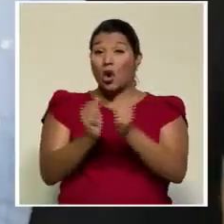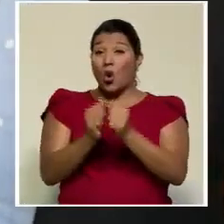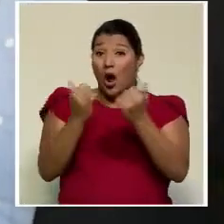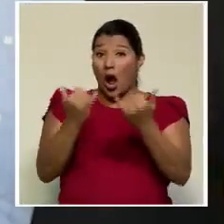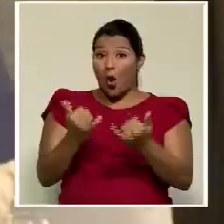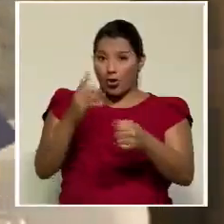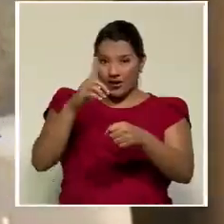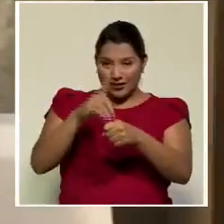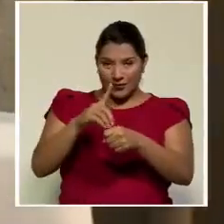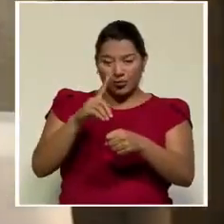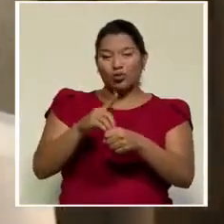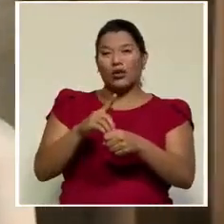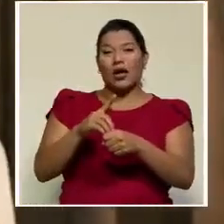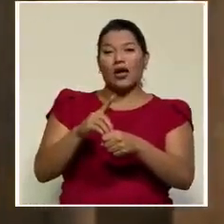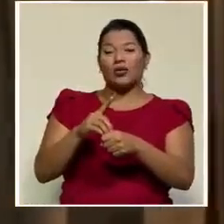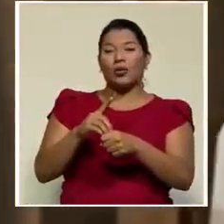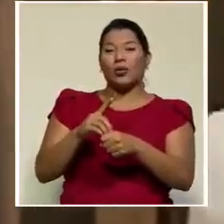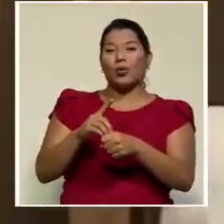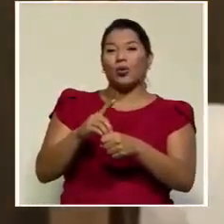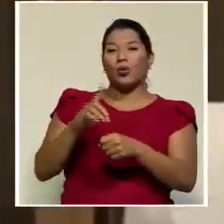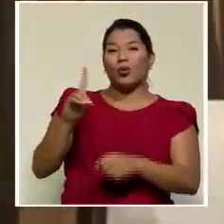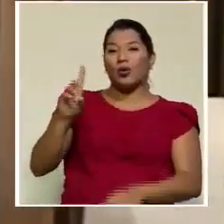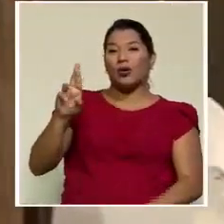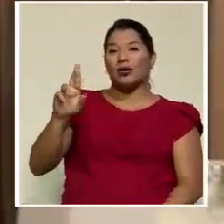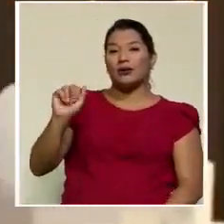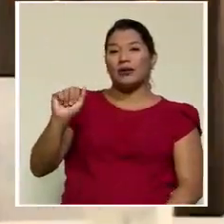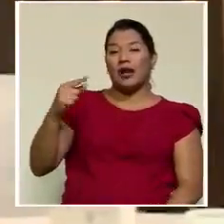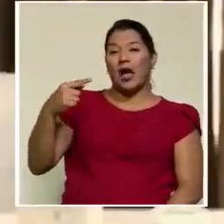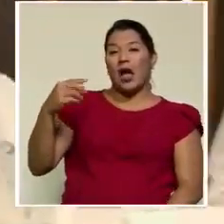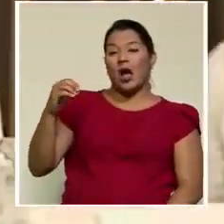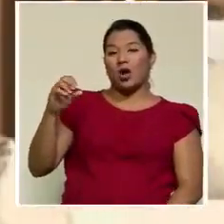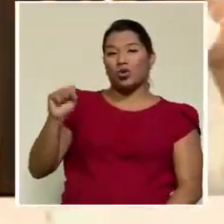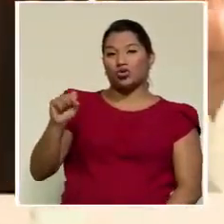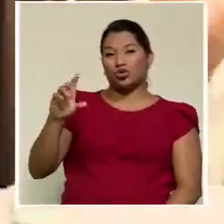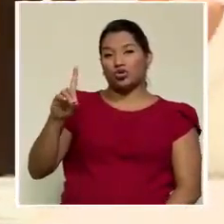diputado de Corte Conservador, Dragos Dolanesco.